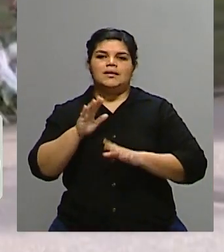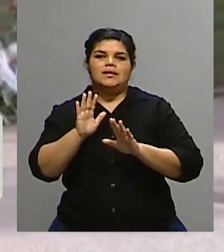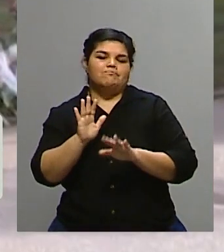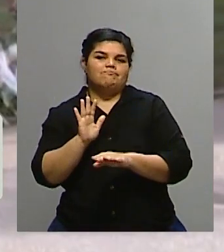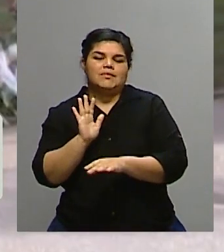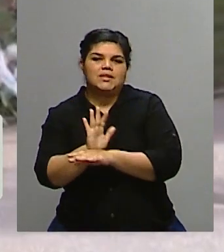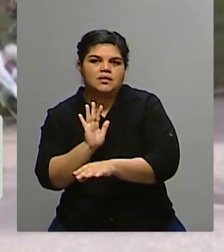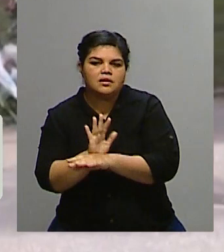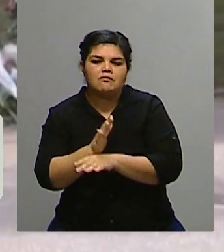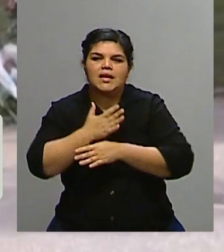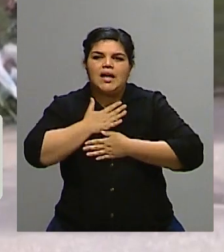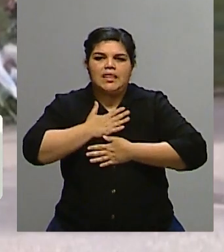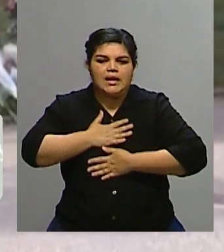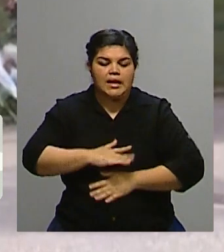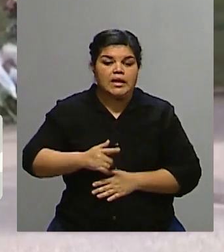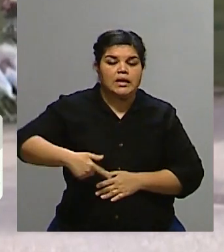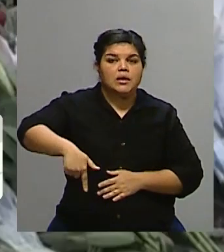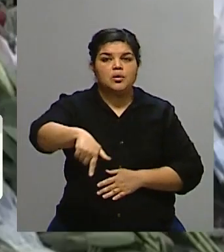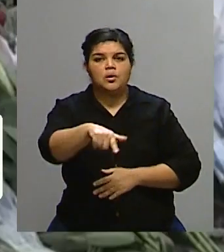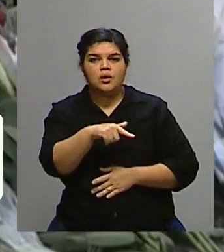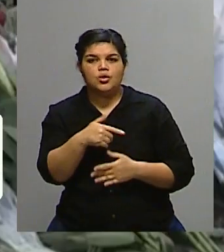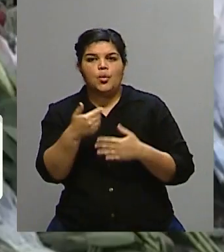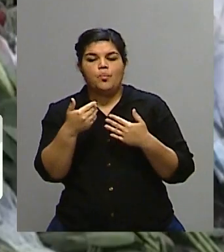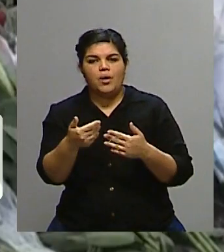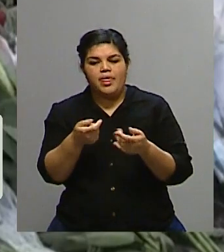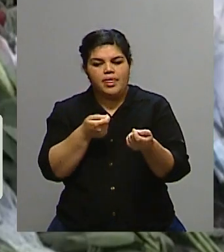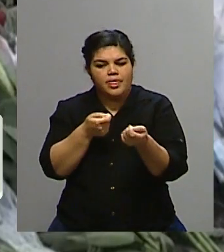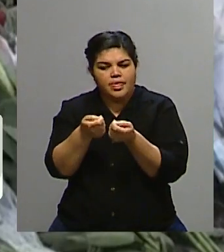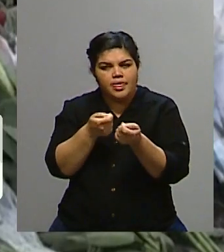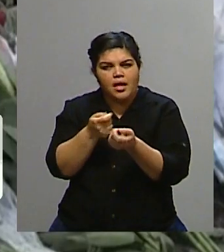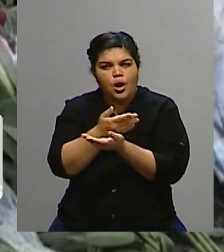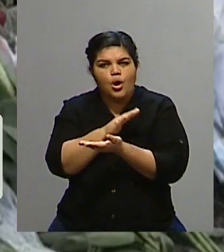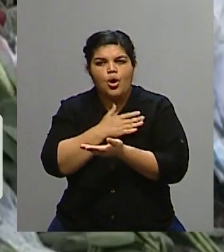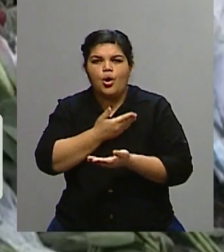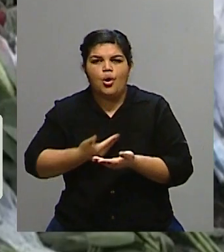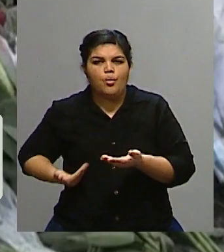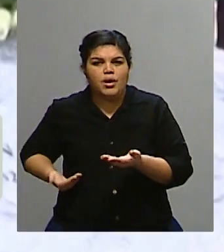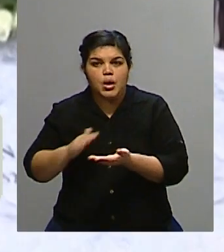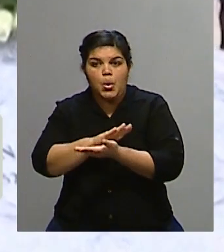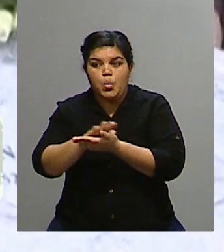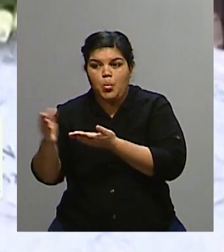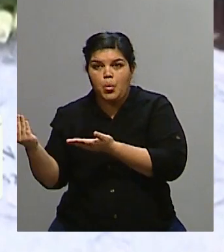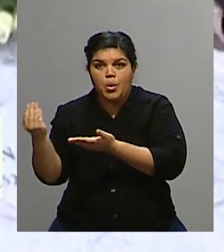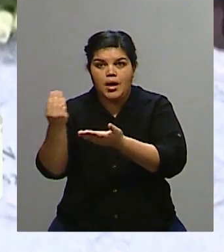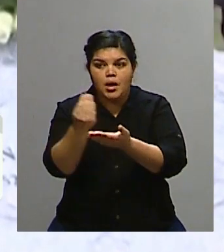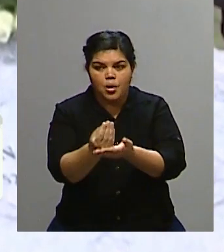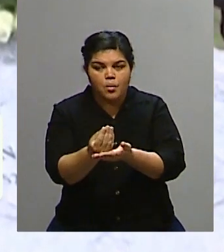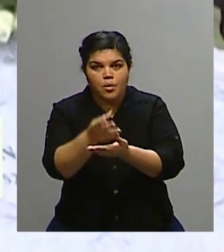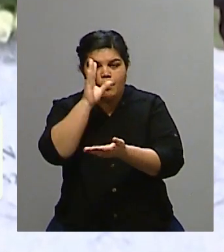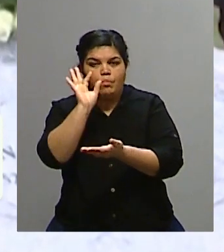para, digamos, parar la pelota y ver dónde están parados y volver a empezar a jugar.